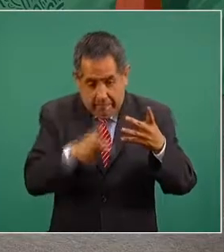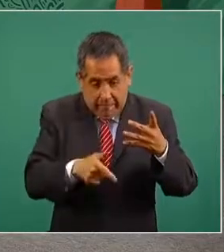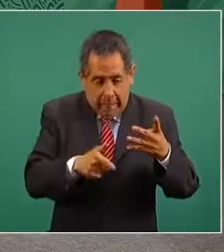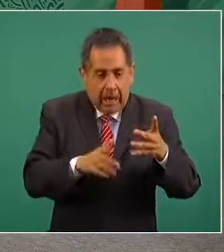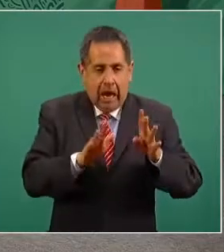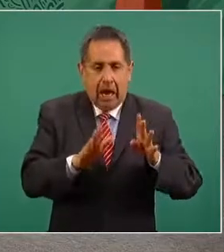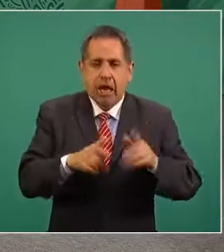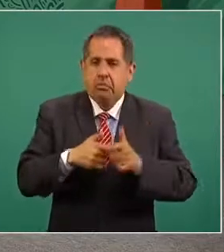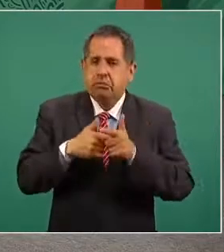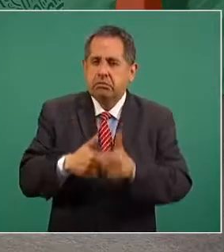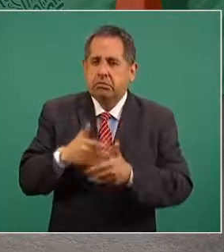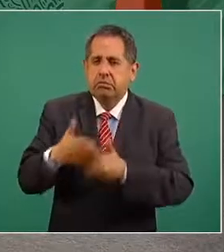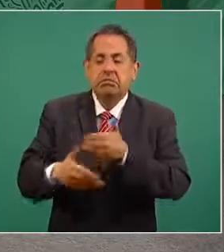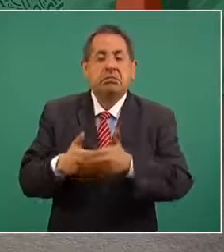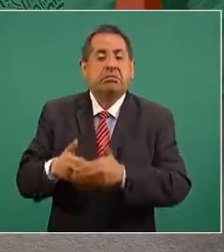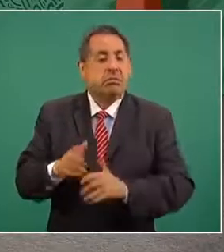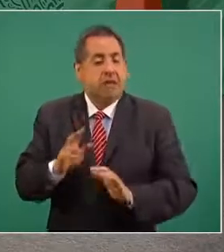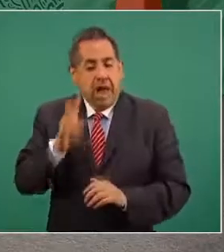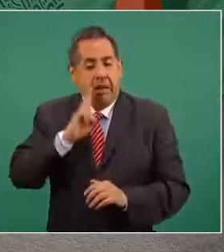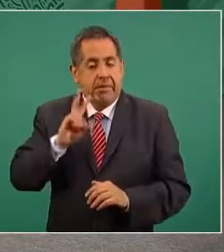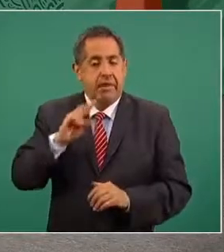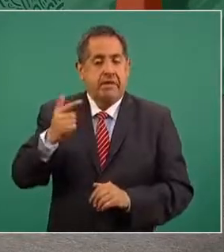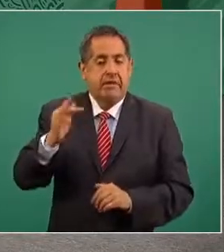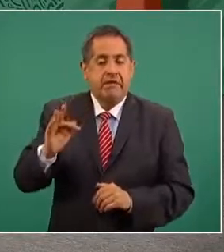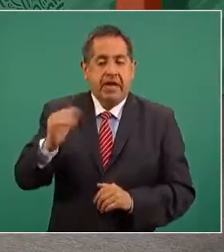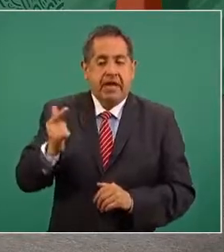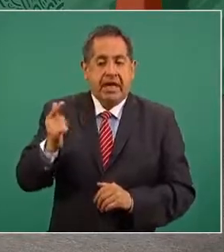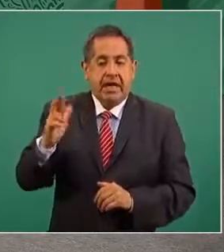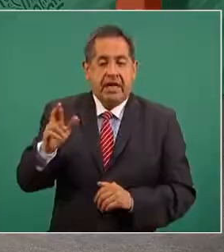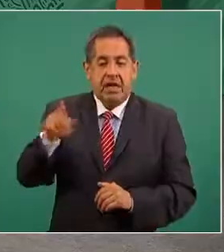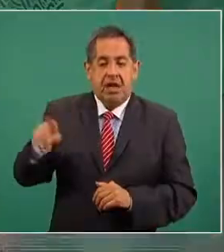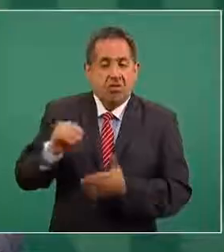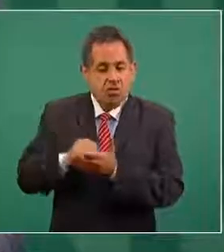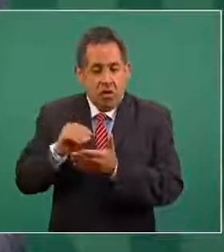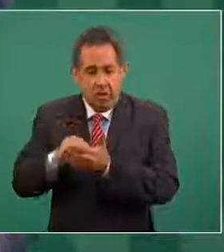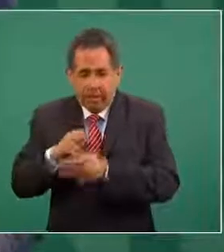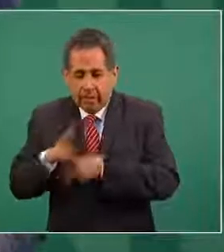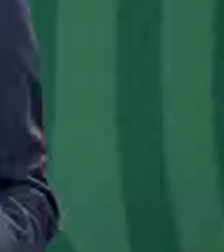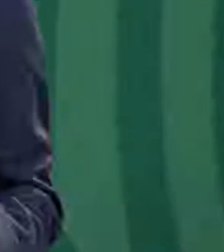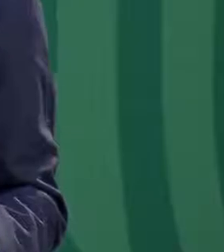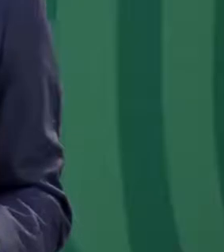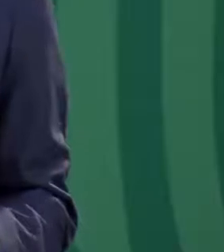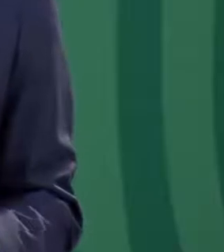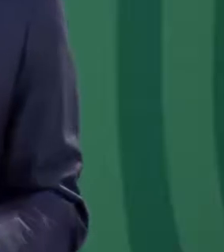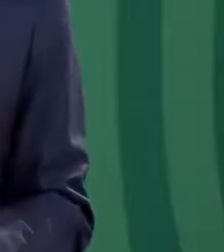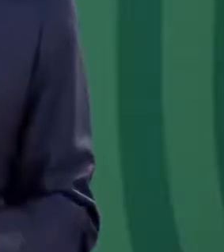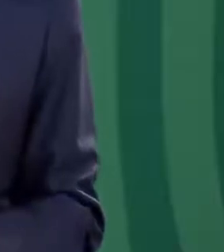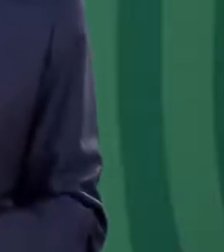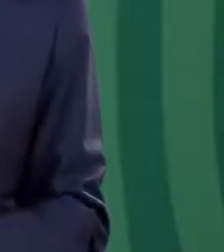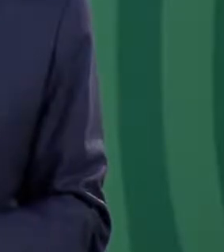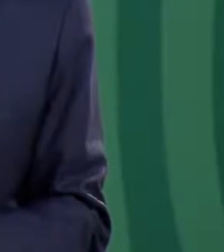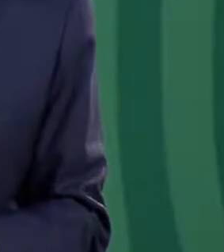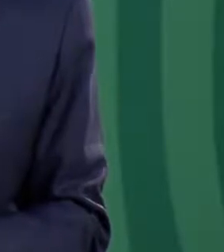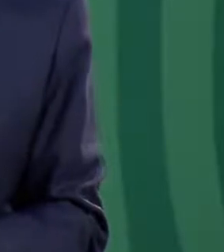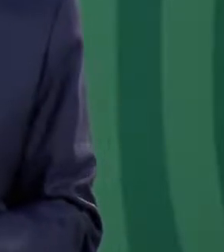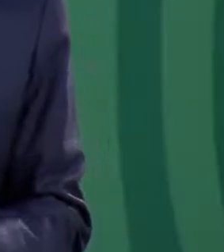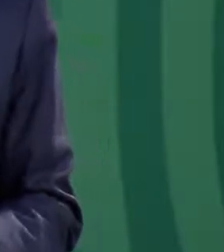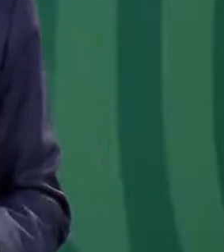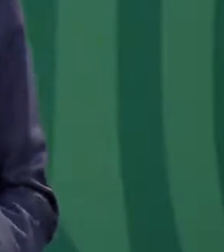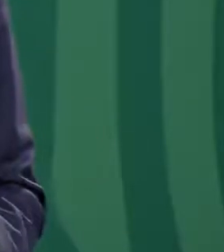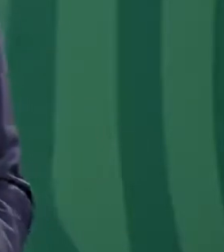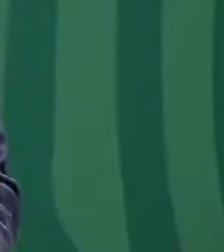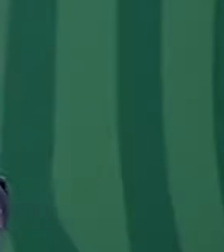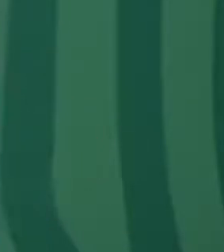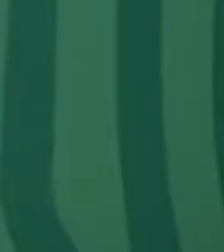entiendo que la fiscalía está resolviendo el no ejercicio de la acción penal en el caso